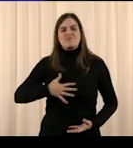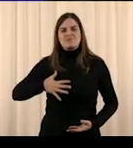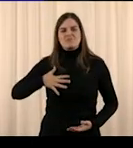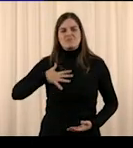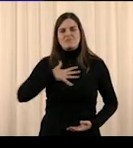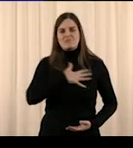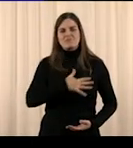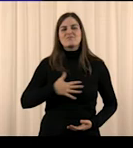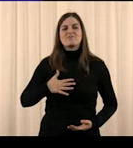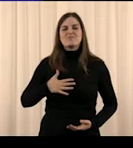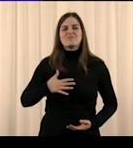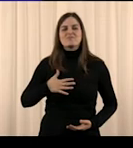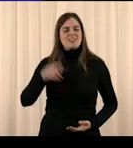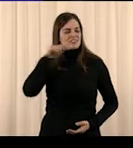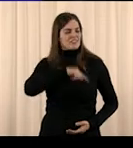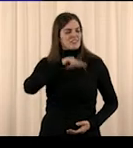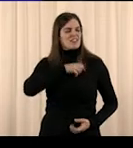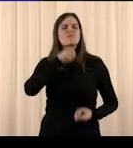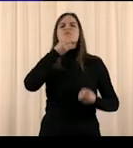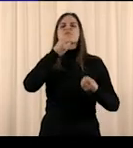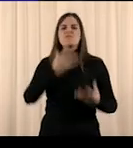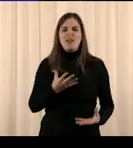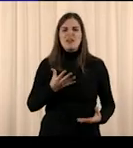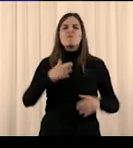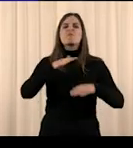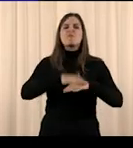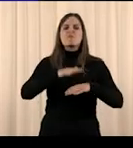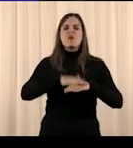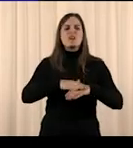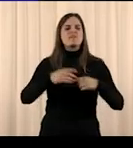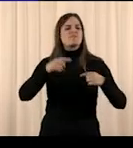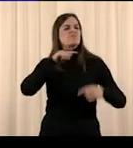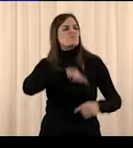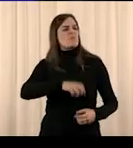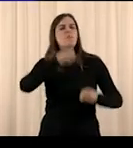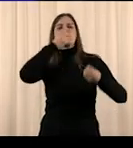Sentirse bien porque te sientes bien.